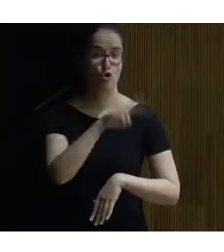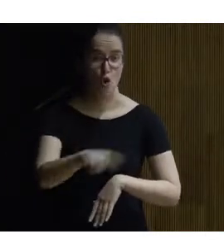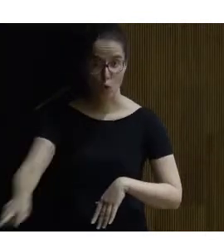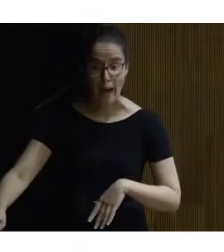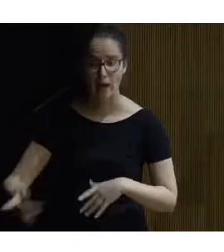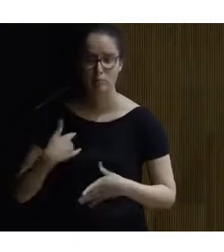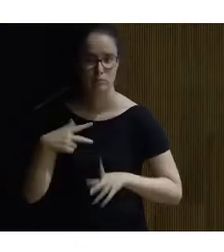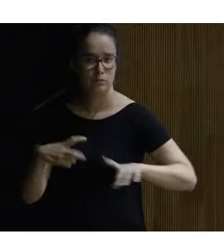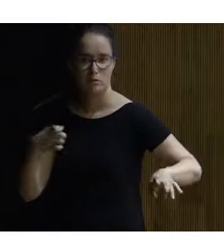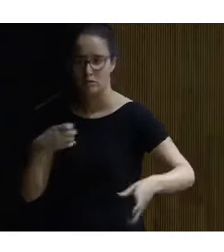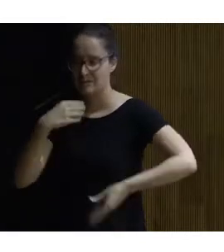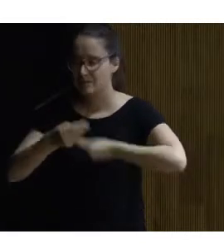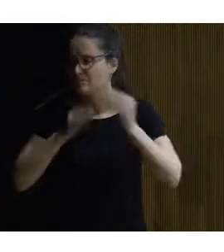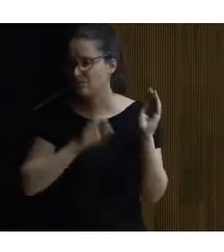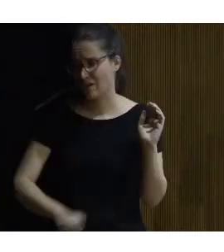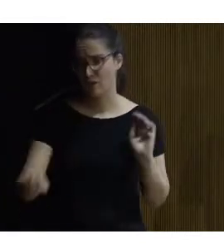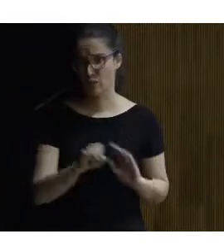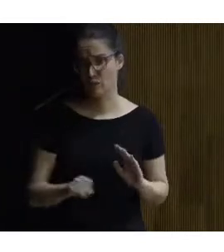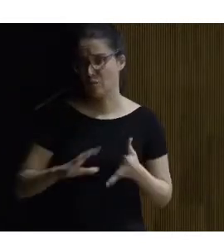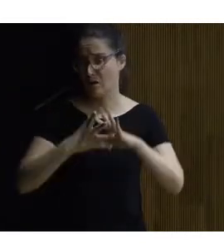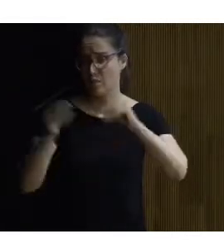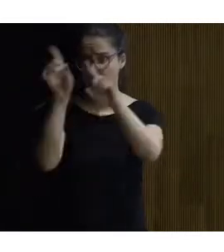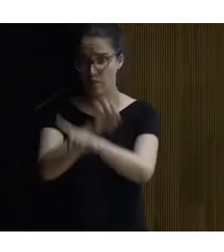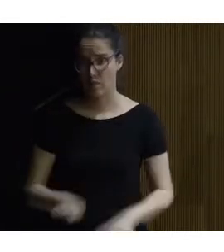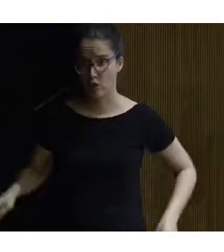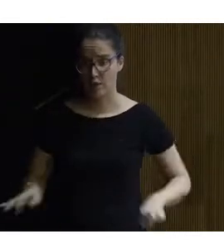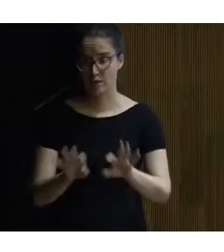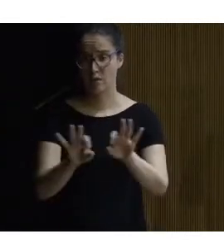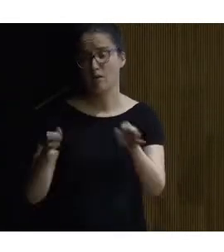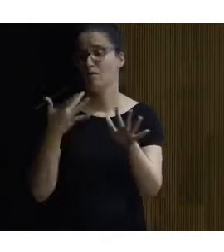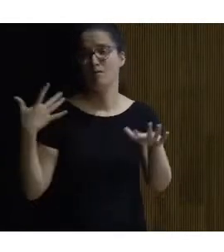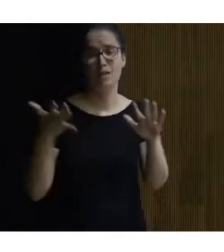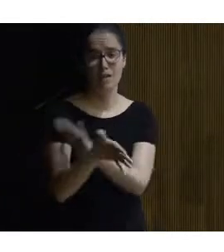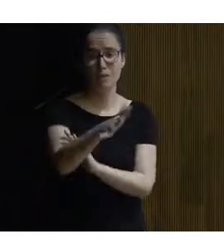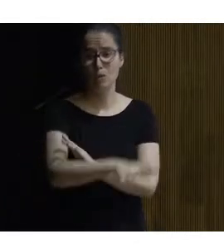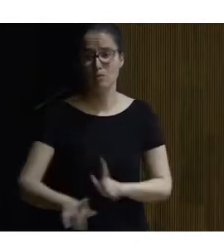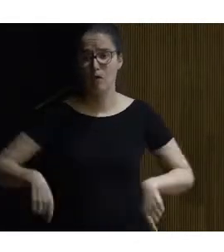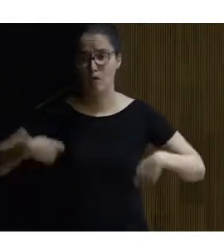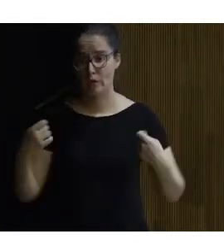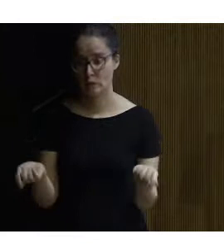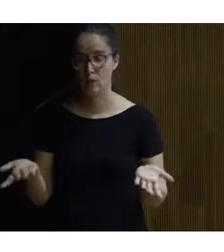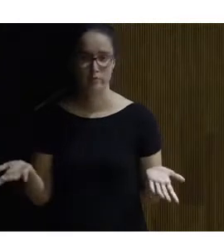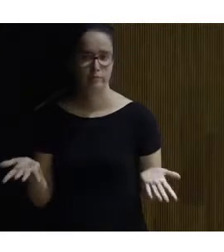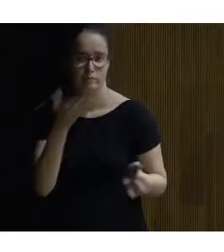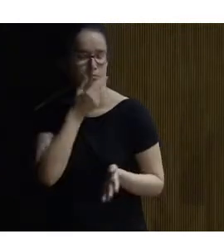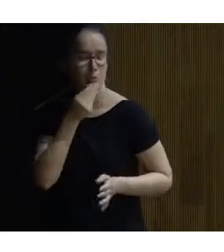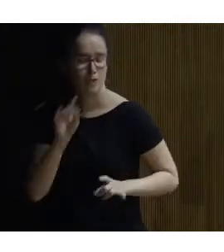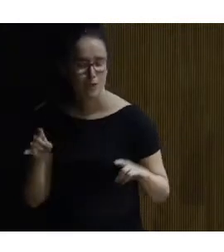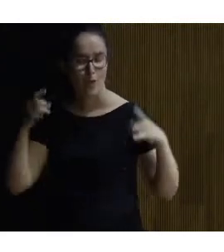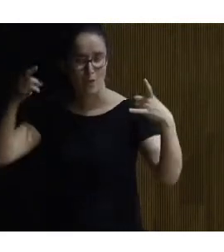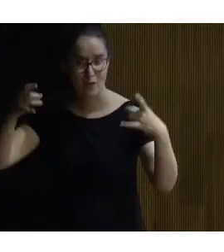pues tiene unas actuaciones en el paisaje que son magníficas ¿no? con esas cintas ahí infinitas en un espacio natural que lo que hacen es embellecerlo ¿no?